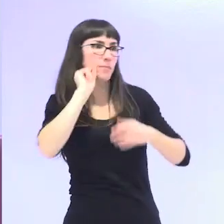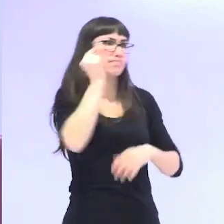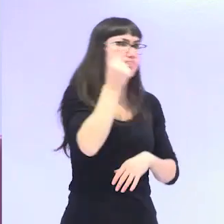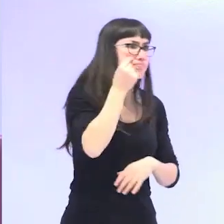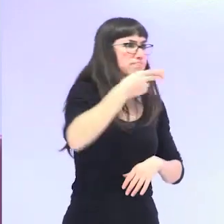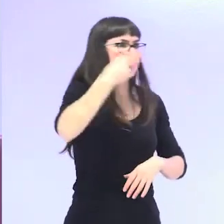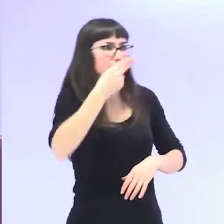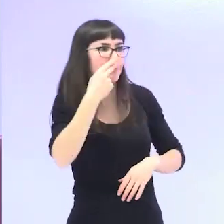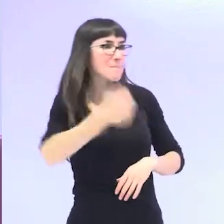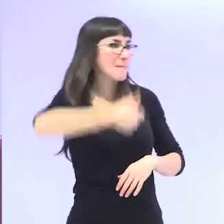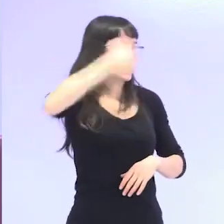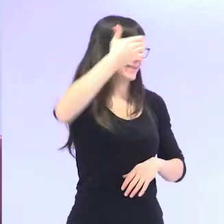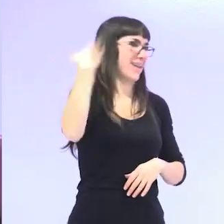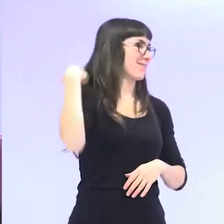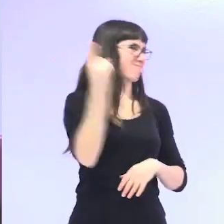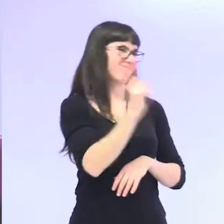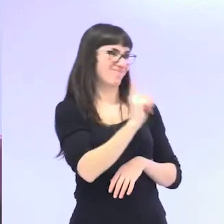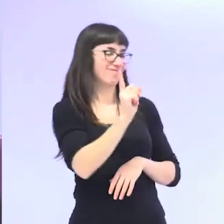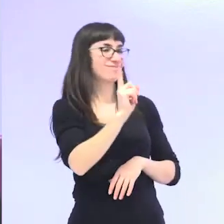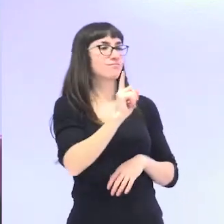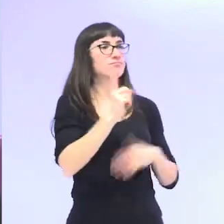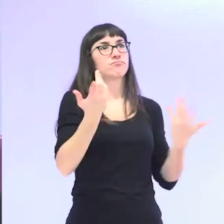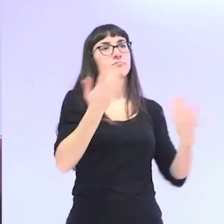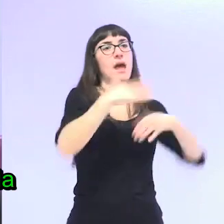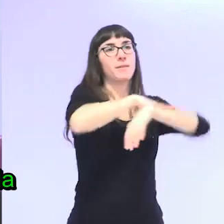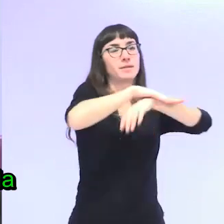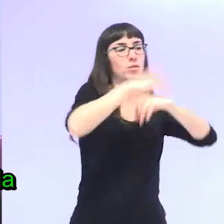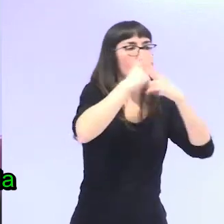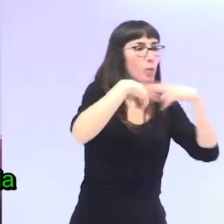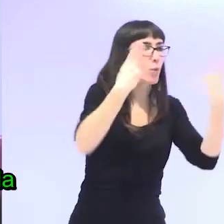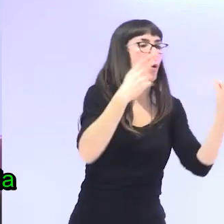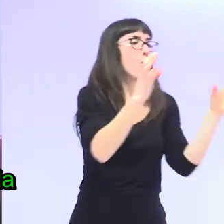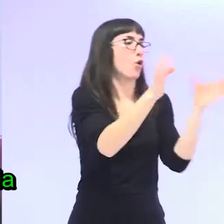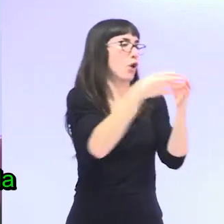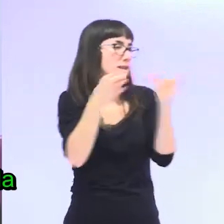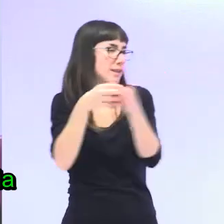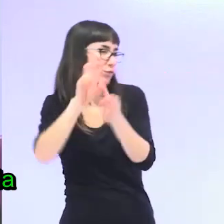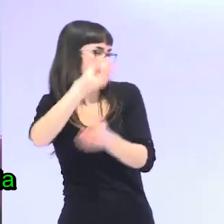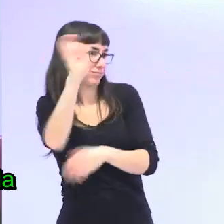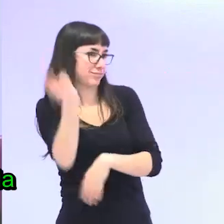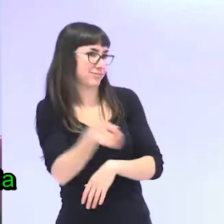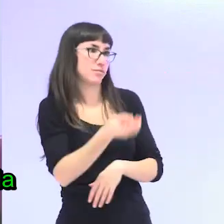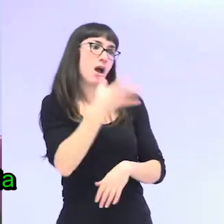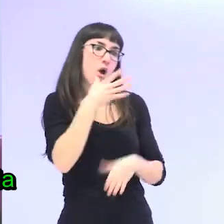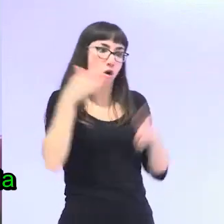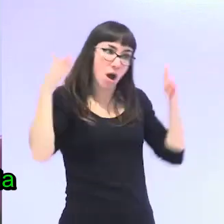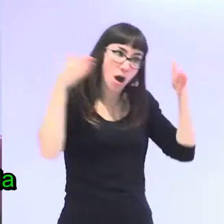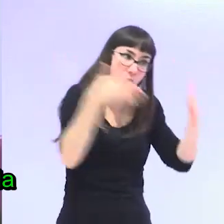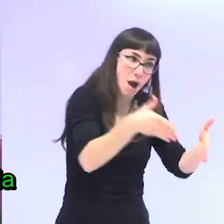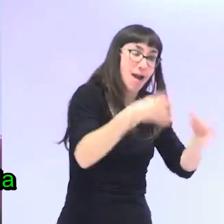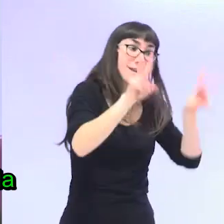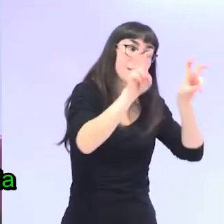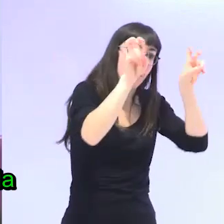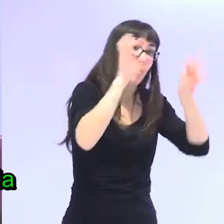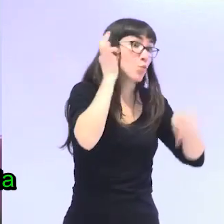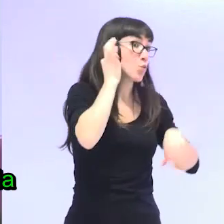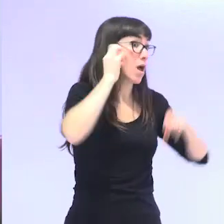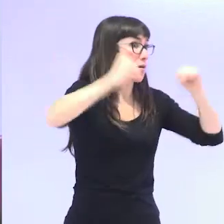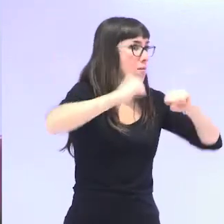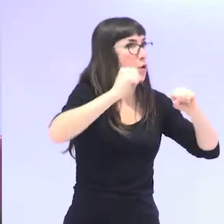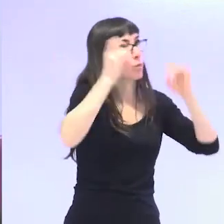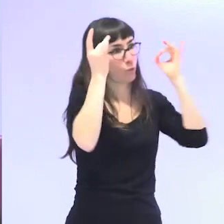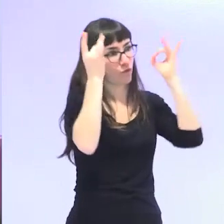a diferentes colectivos, a las administraciones públicas y ya era hora de que pusiéramos la mirada sobre el envejecer de las mujeres.